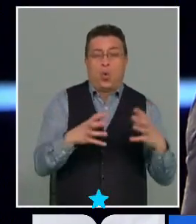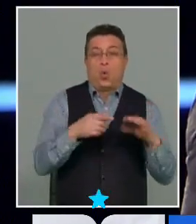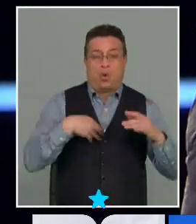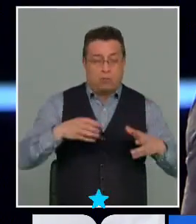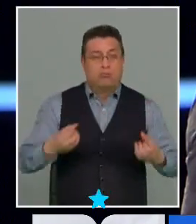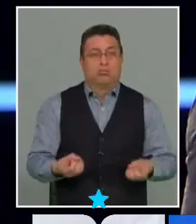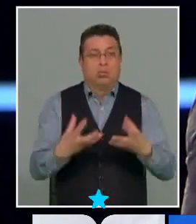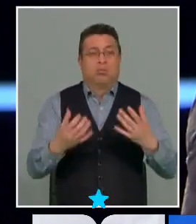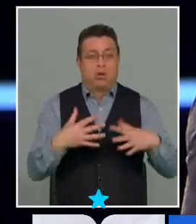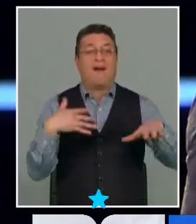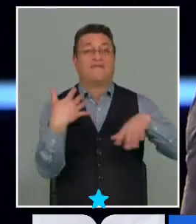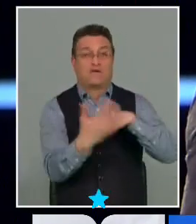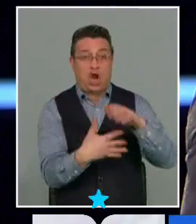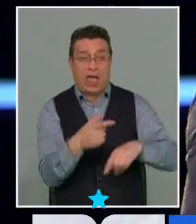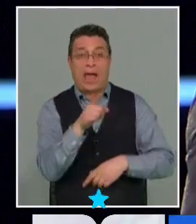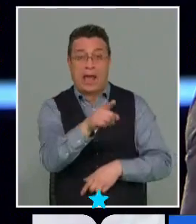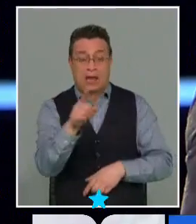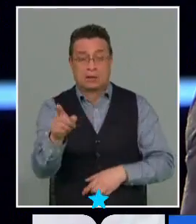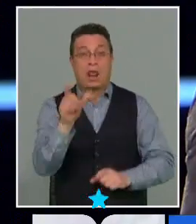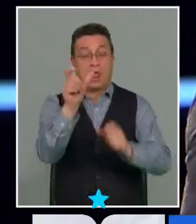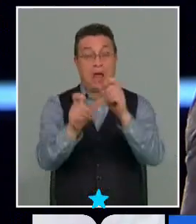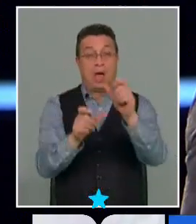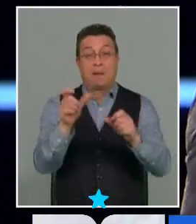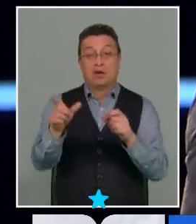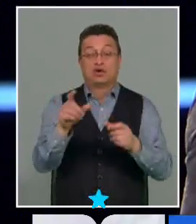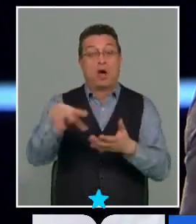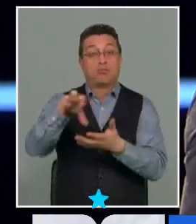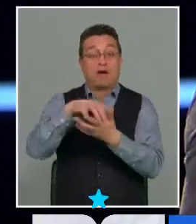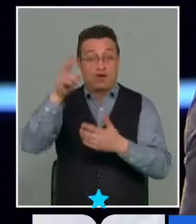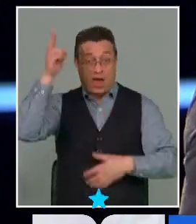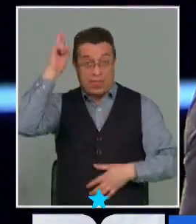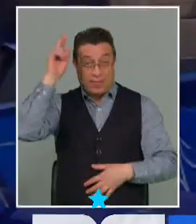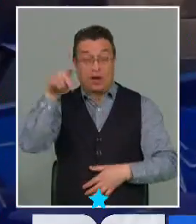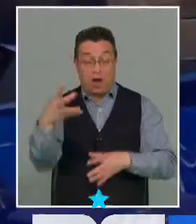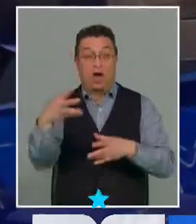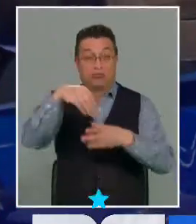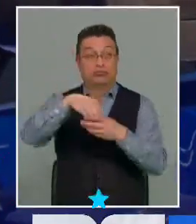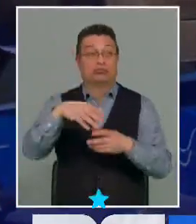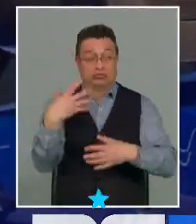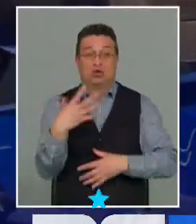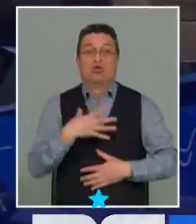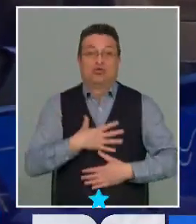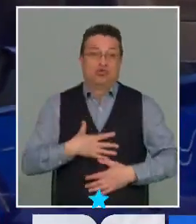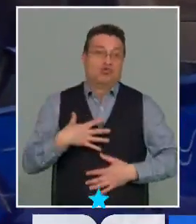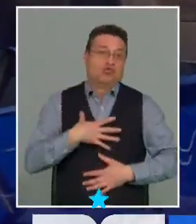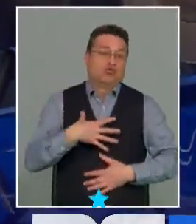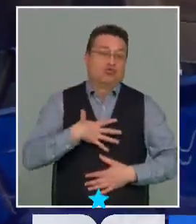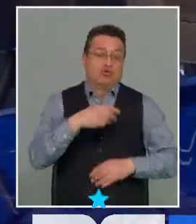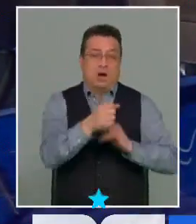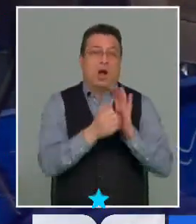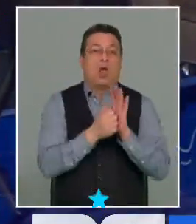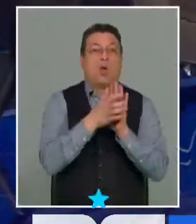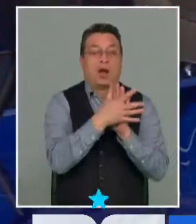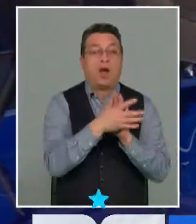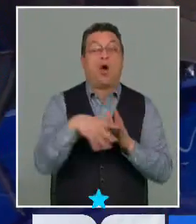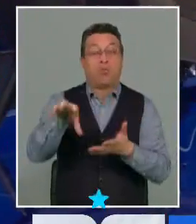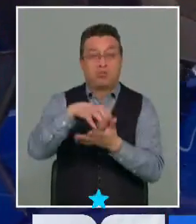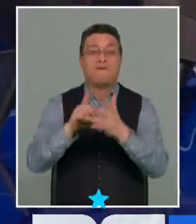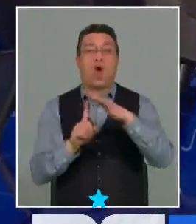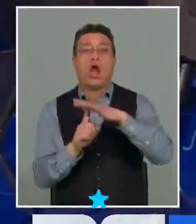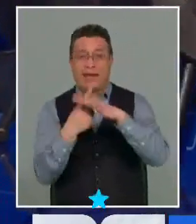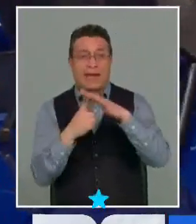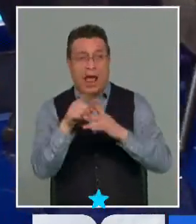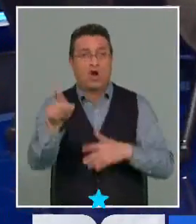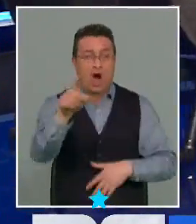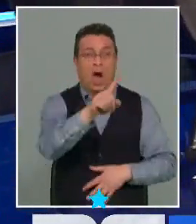generando violencia donde no solamente las personas de nuevo pueblo indígena están sumidas en la violencia en la Araucanía sino que también personas de pueblo originario